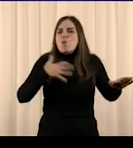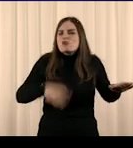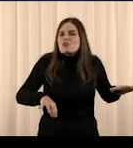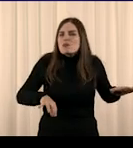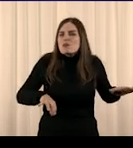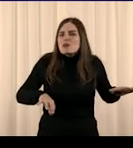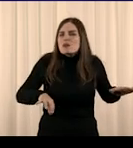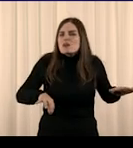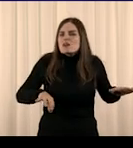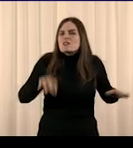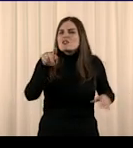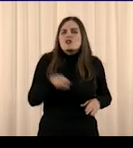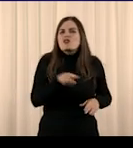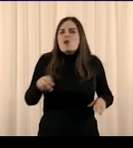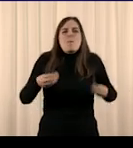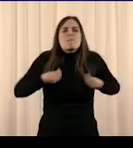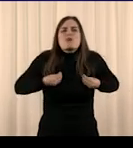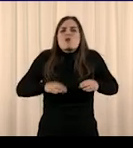Simplemente vivo.